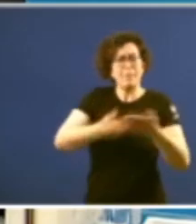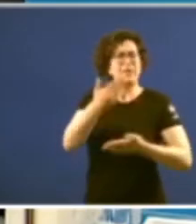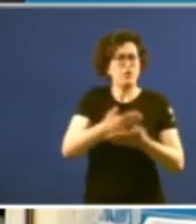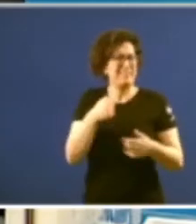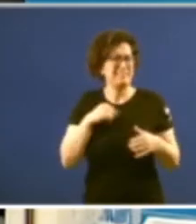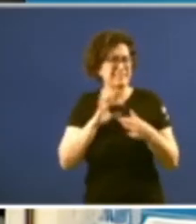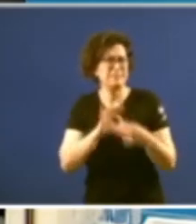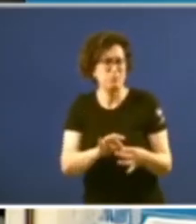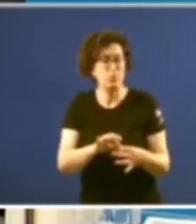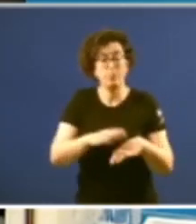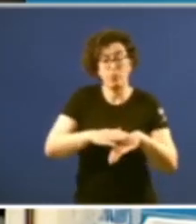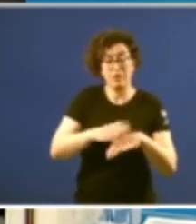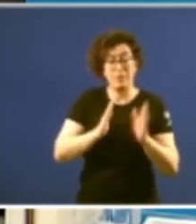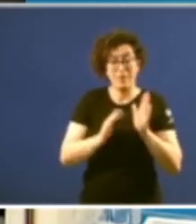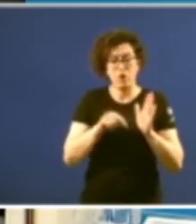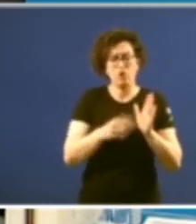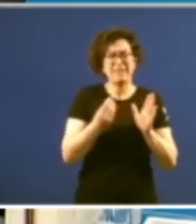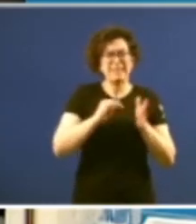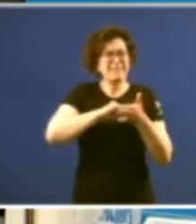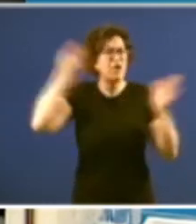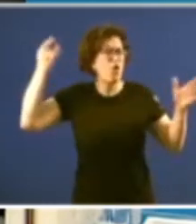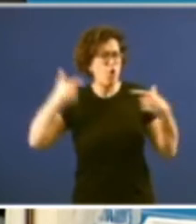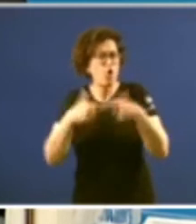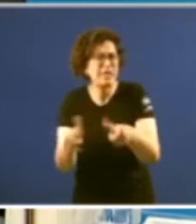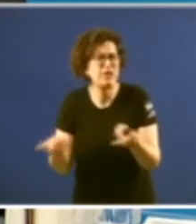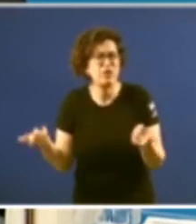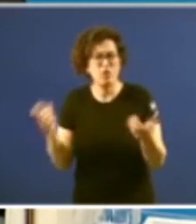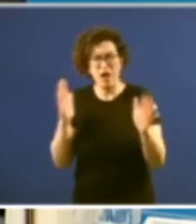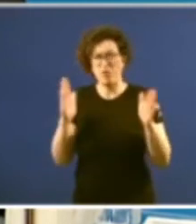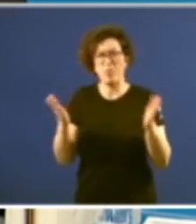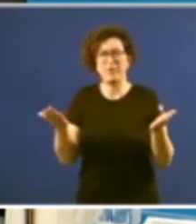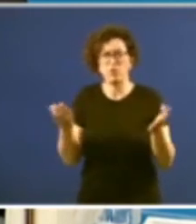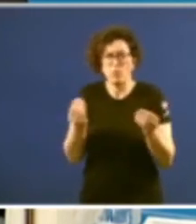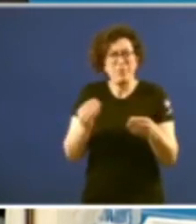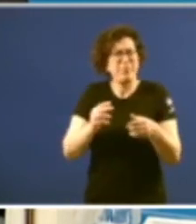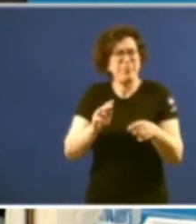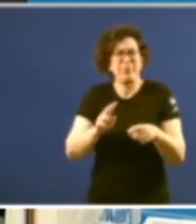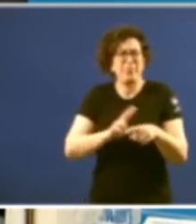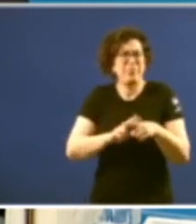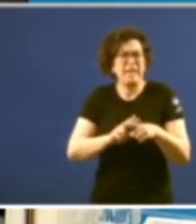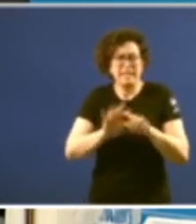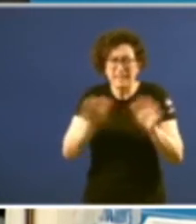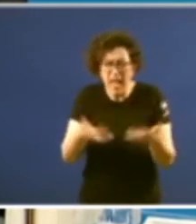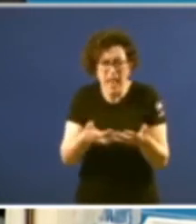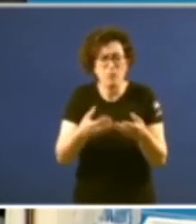todo nun periodo tan tecnoloxizado tan digitalizado tan aberto tan